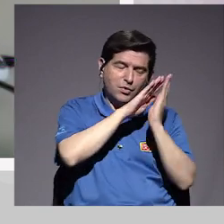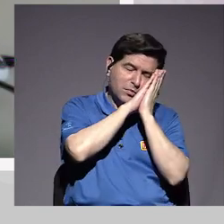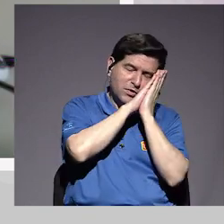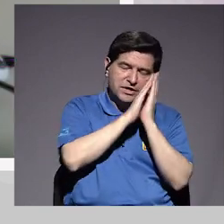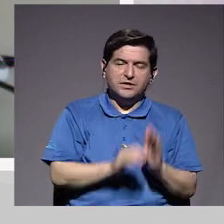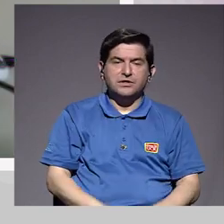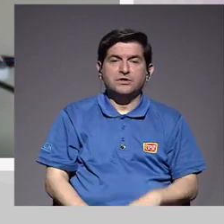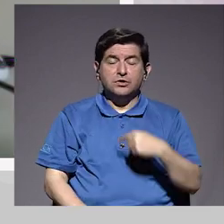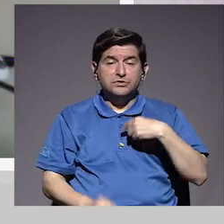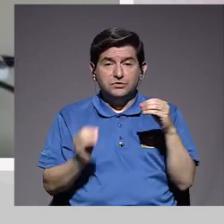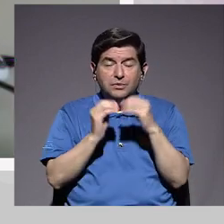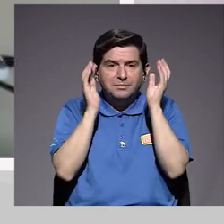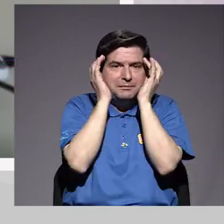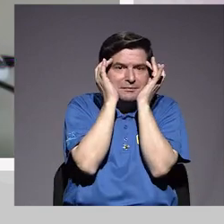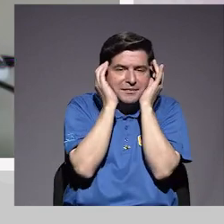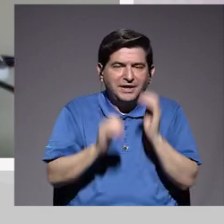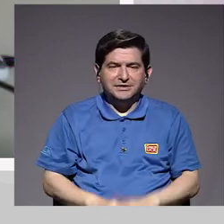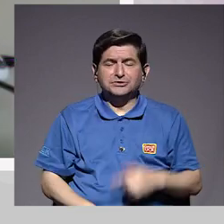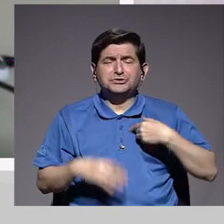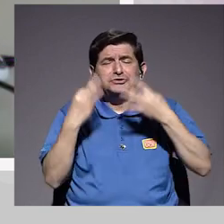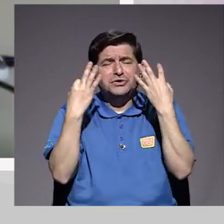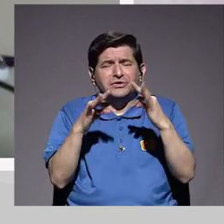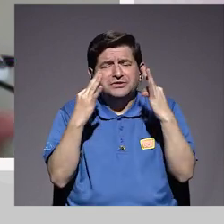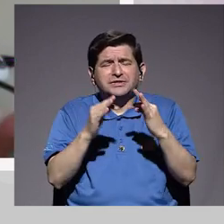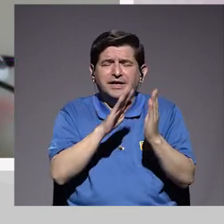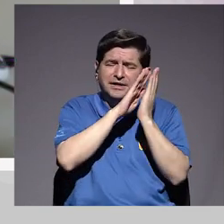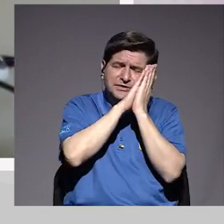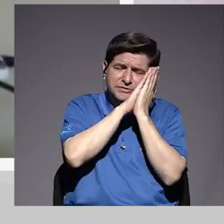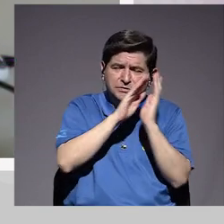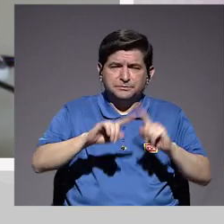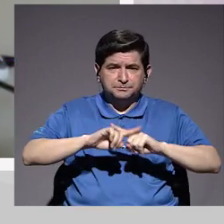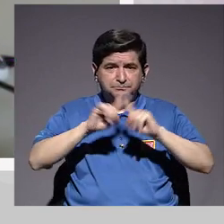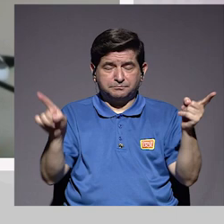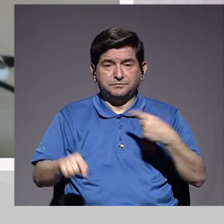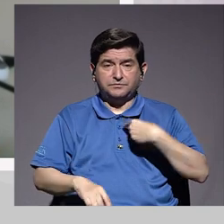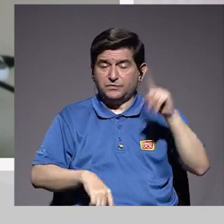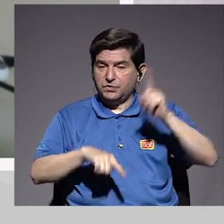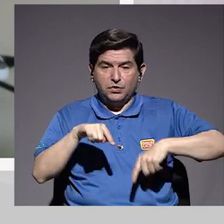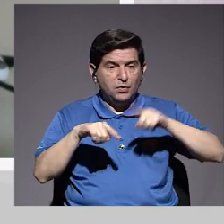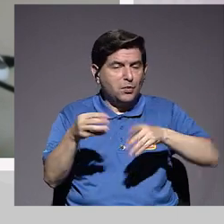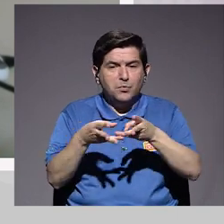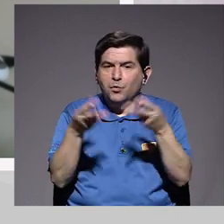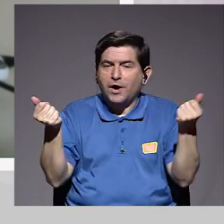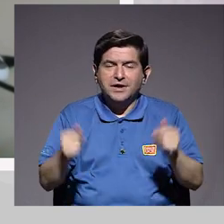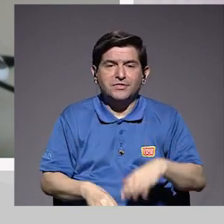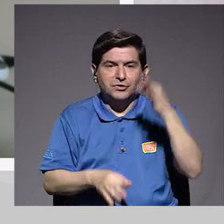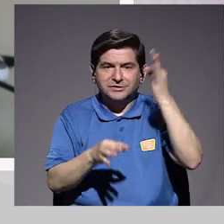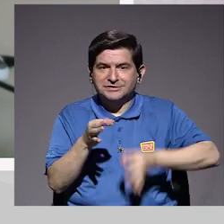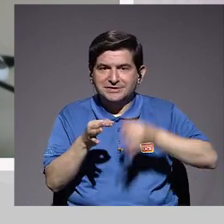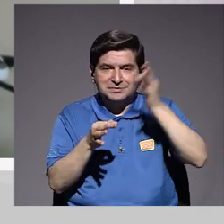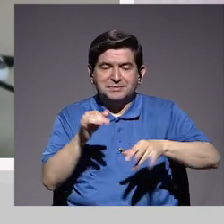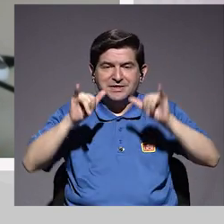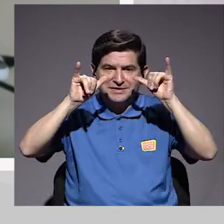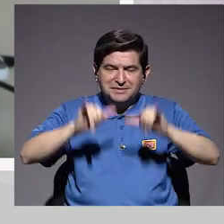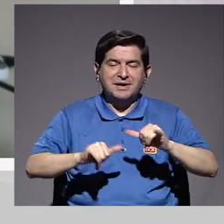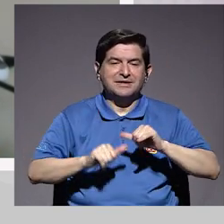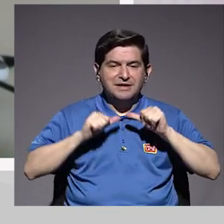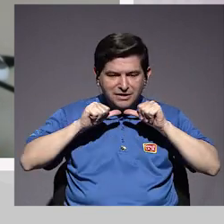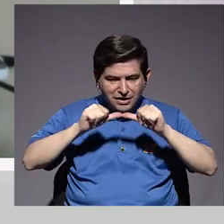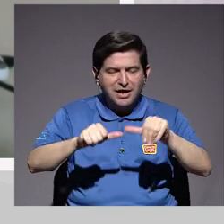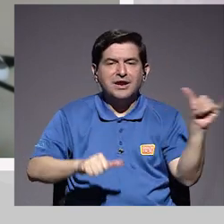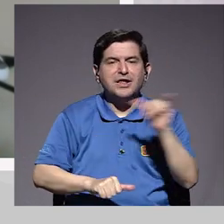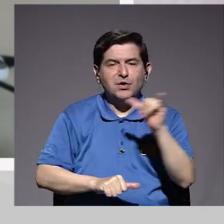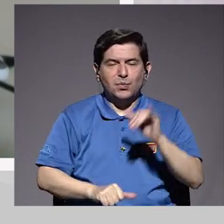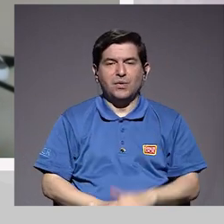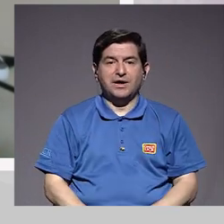ansiedad porque trato de dormir y trato de descansar. Y por otro lado, pues, no tengo cómo resolverlo porque simplemente tengo que permanecer en lo mismo. Entonces, cuando tenemos